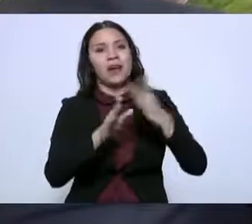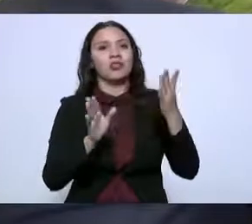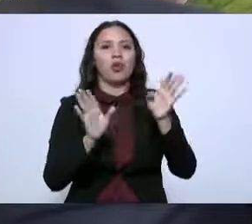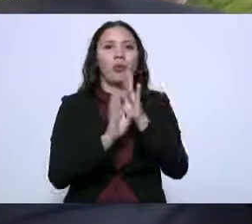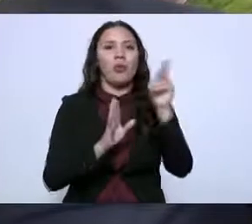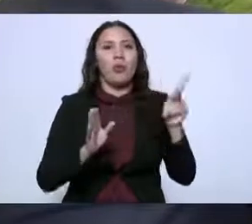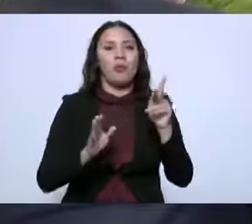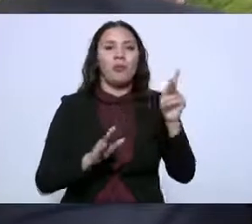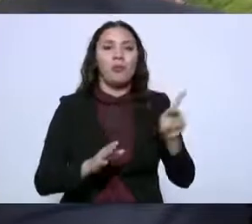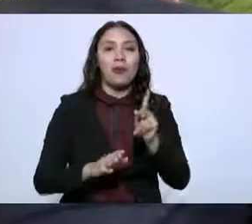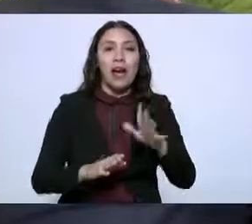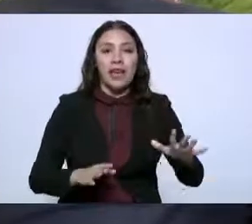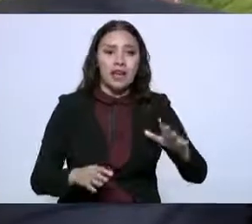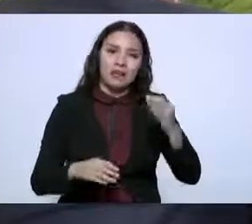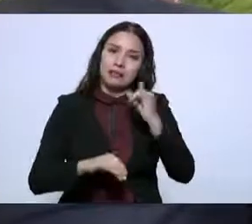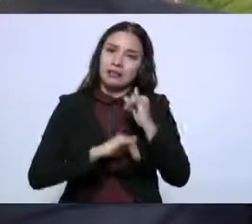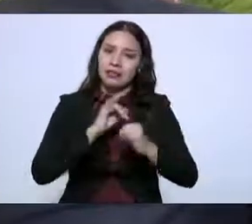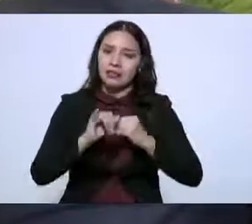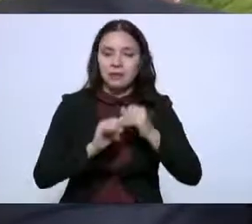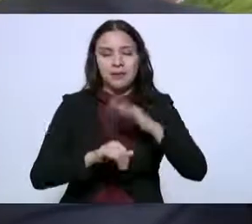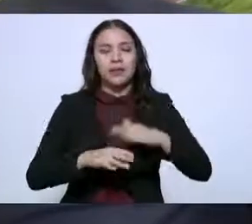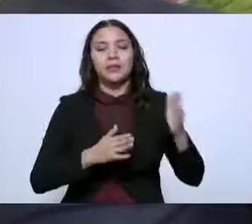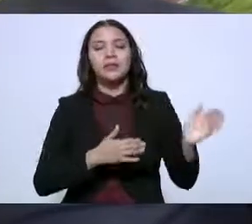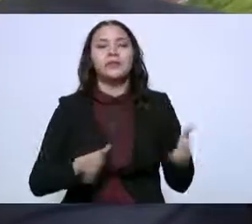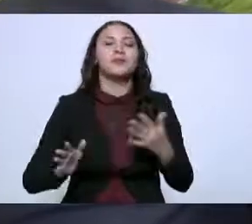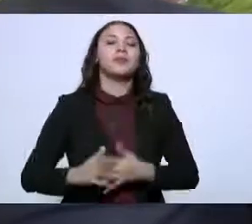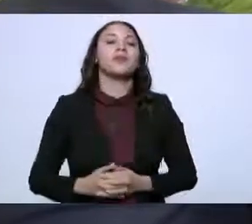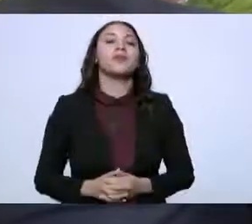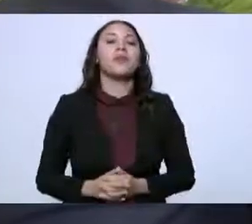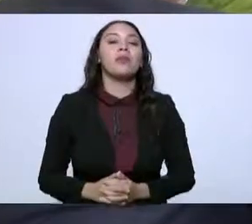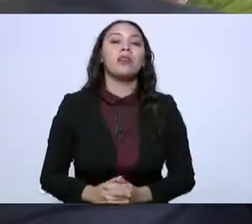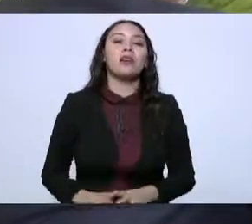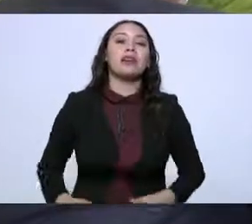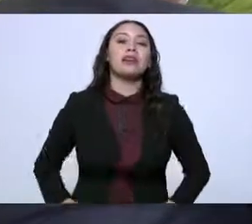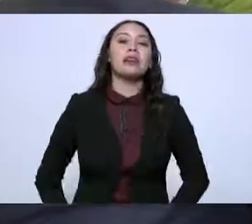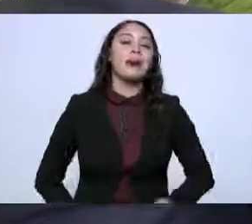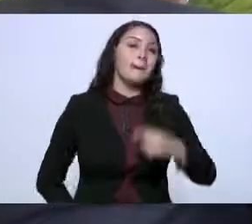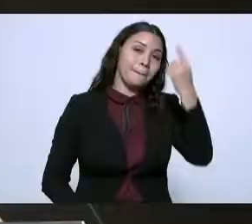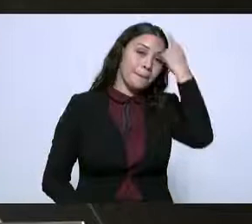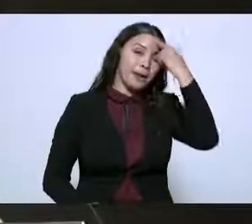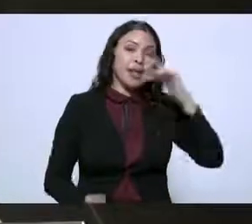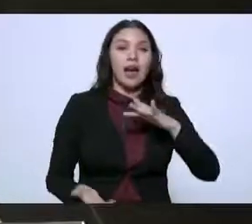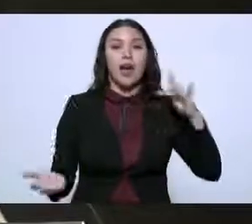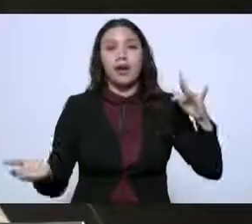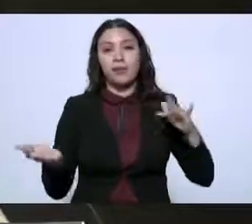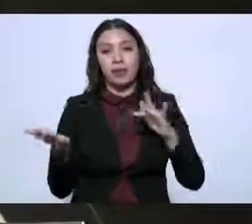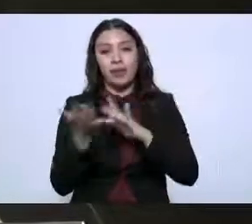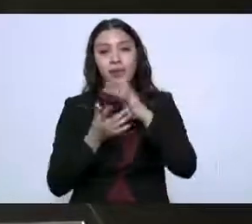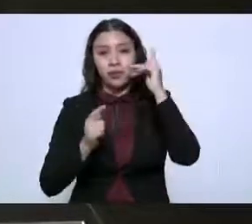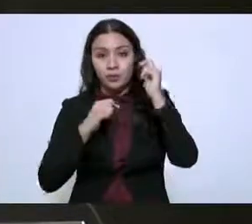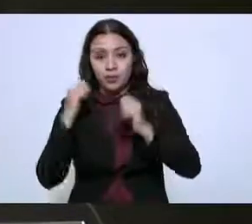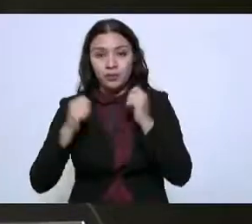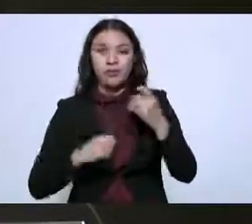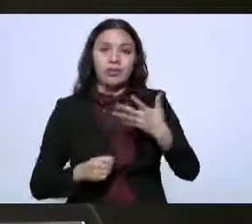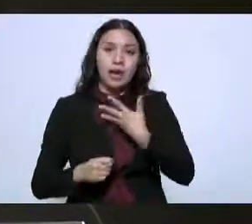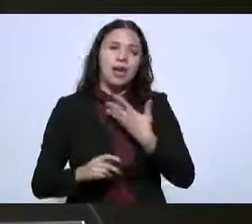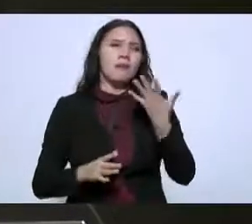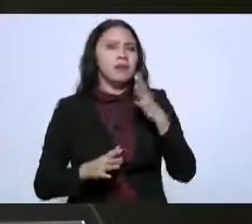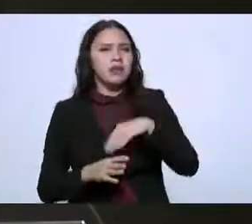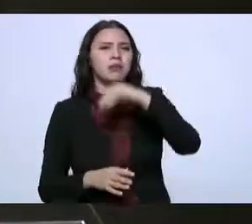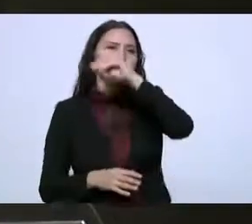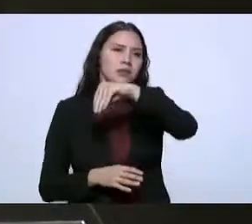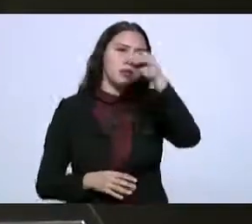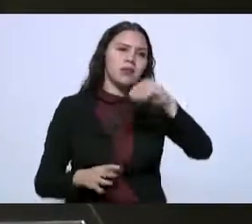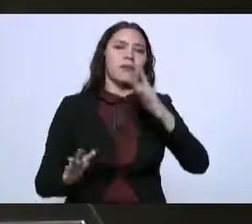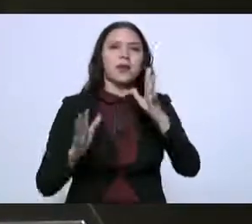a nivel internacional en la siguiente en materia de inversión hemos logrado realizar seminarios y lo vamos